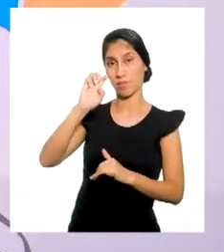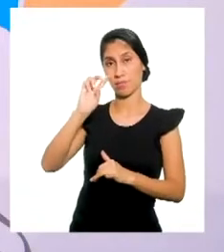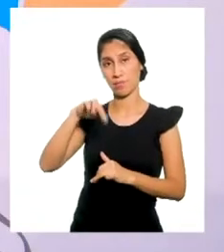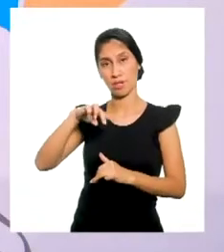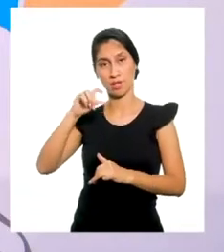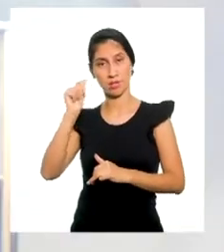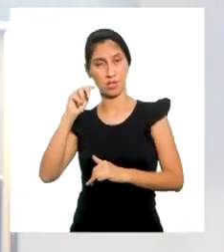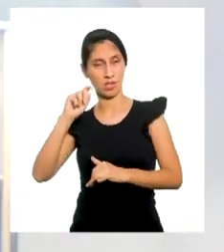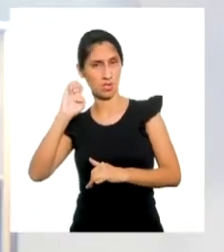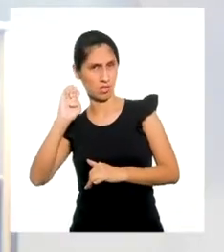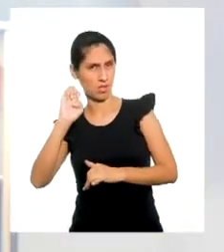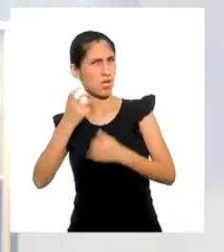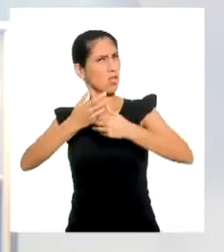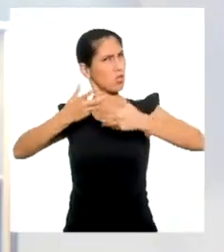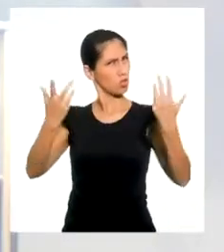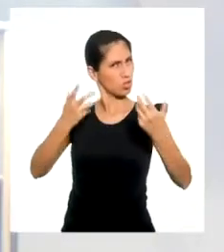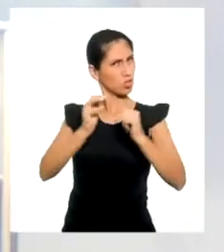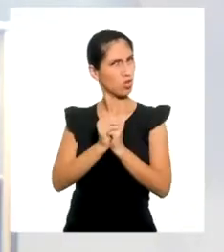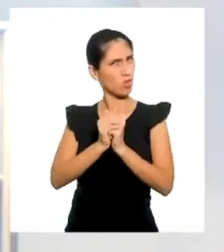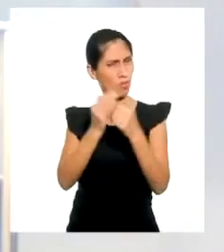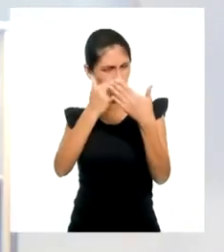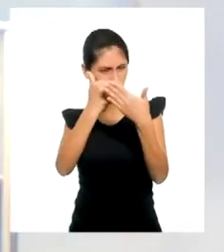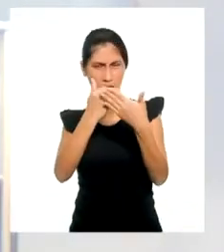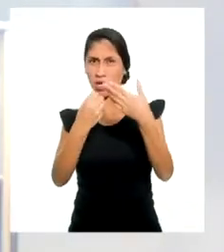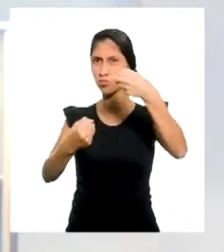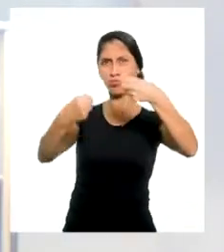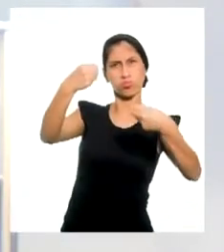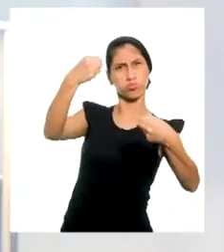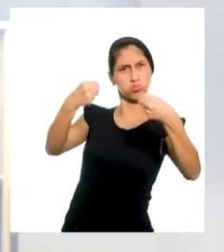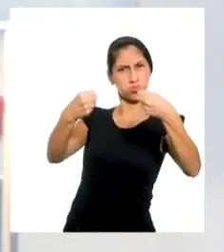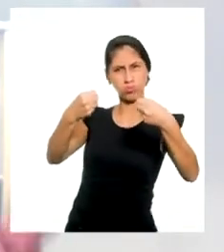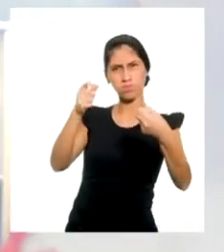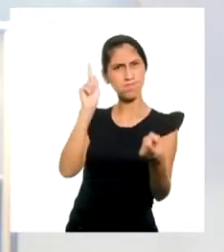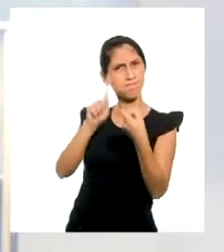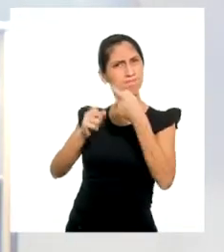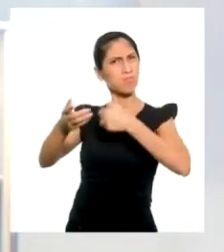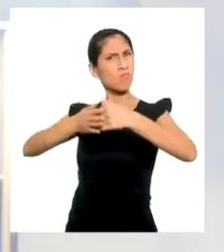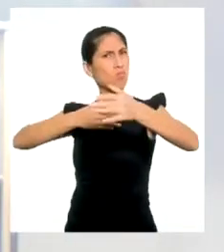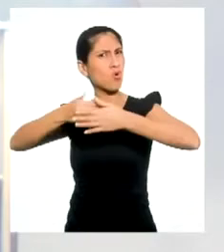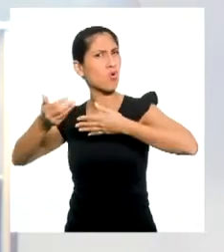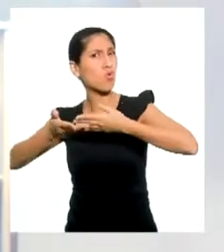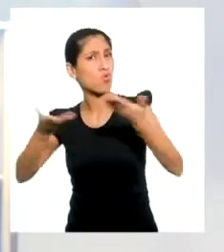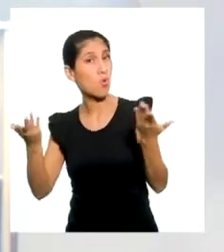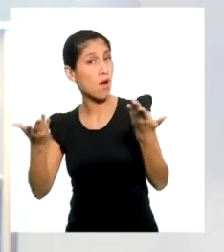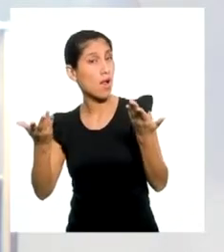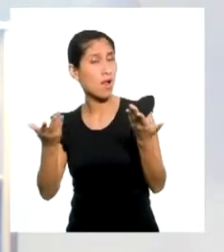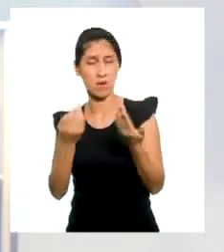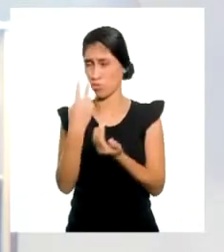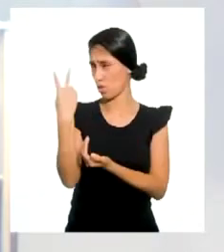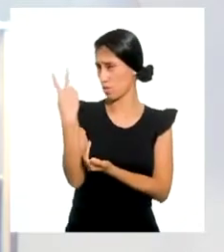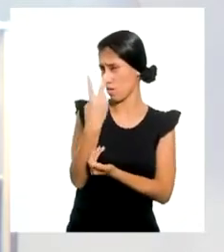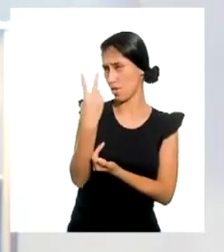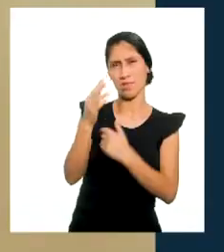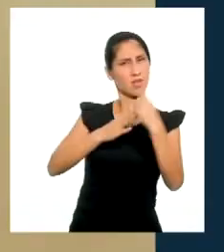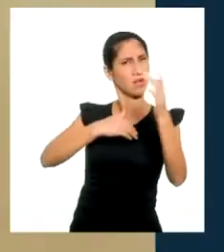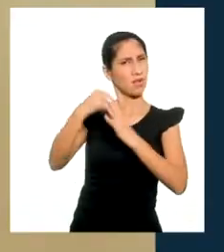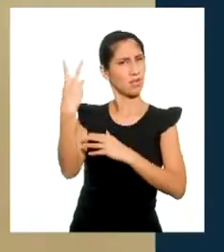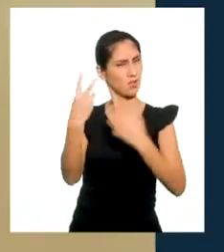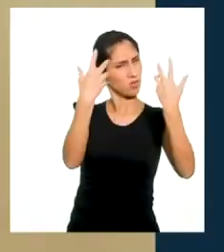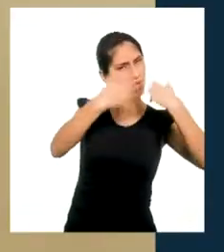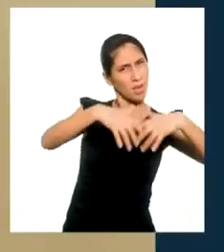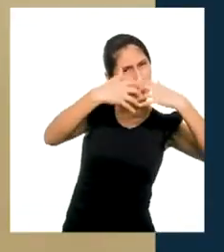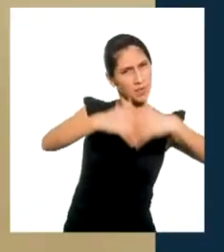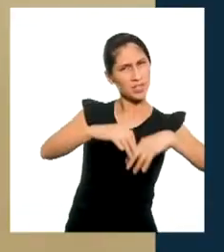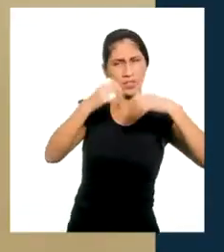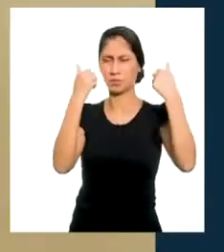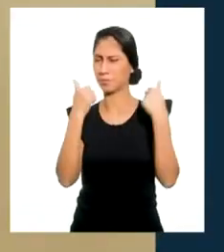Entonces, ¿para cuál recorrido podríamos optar por cualquiera de las dos empresas de taxi? Es